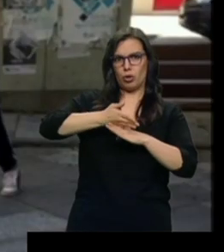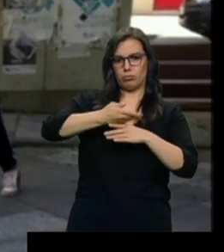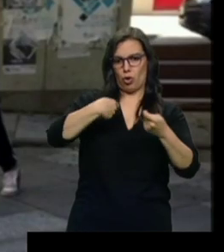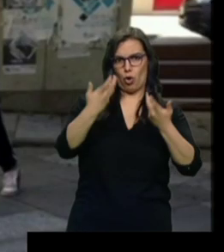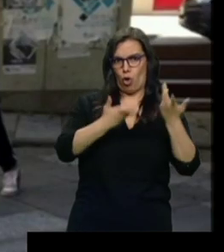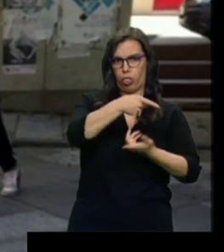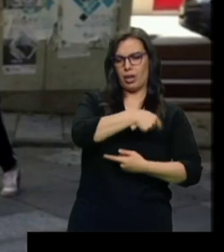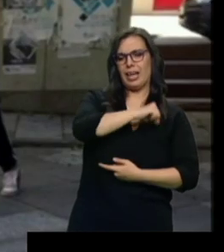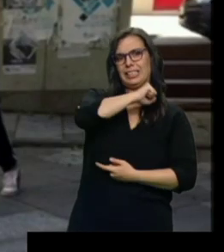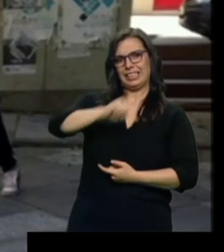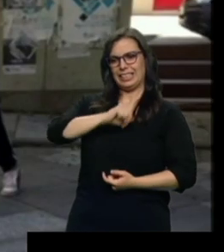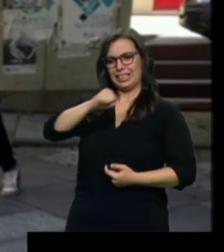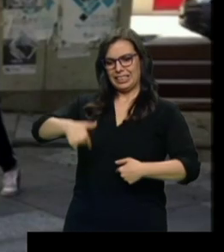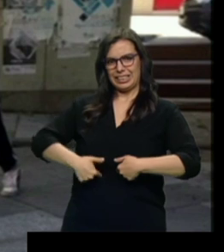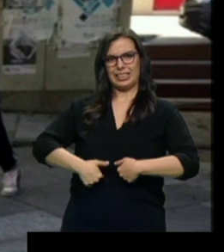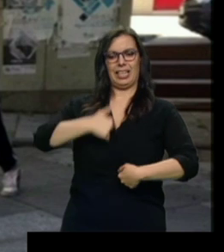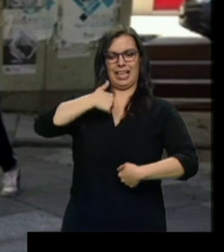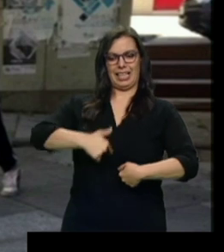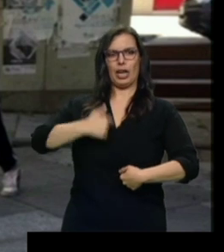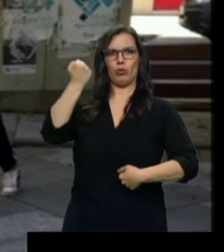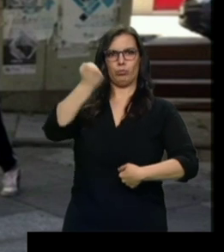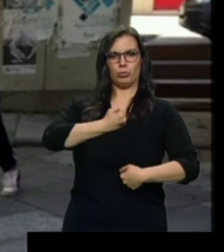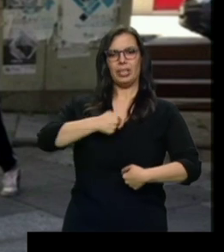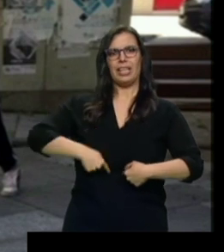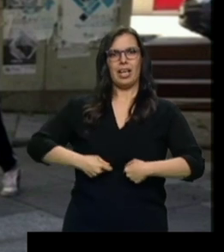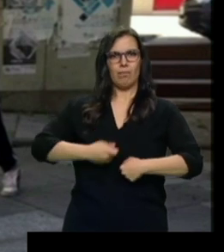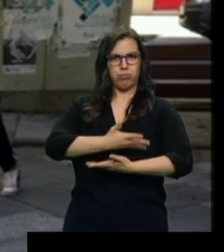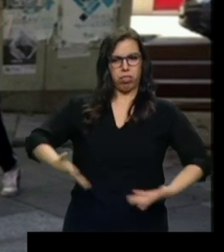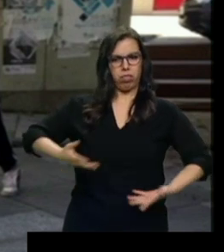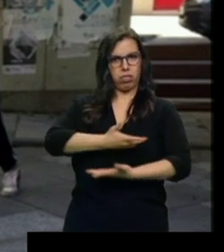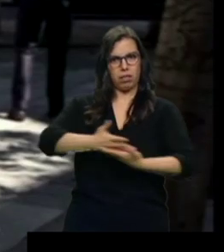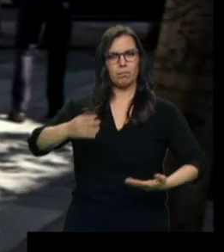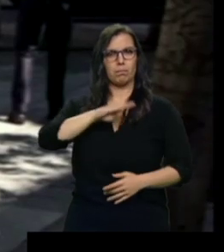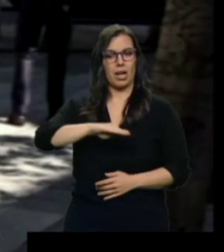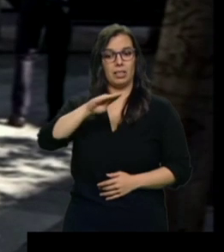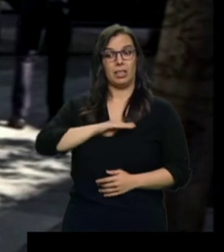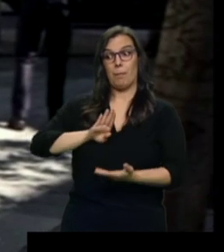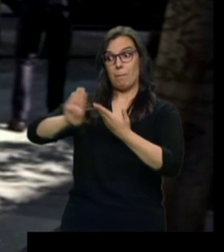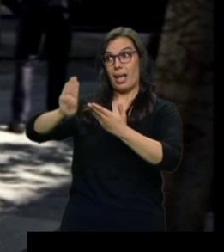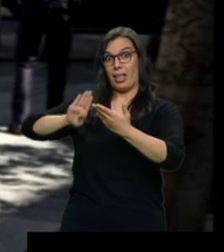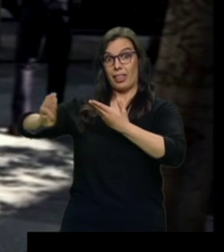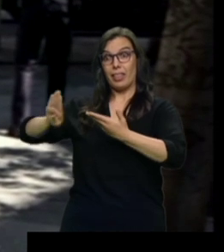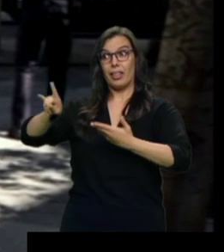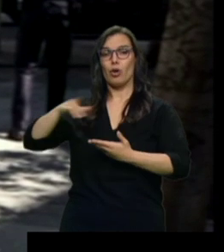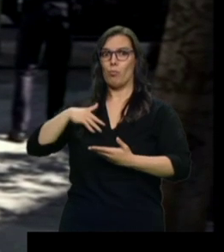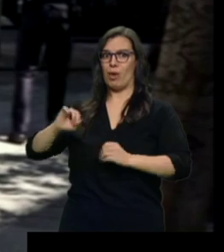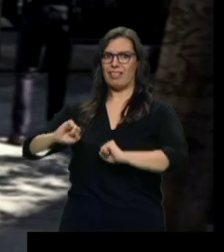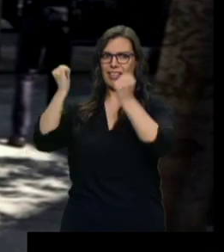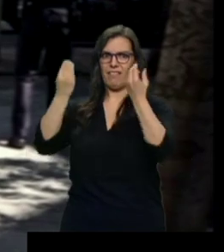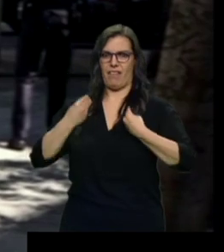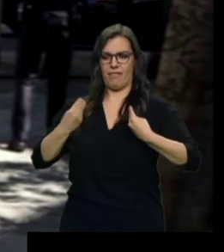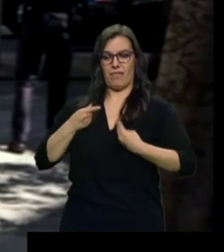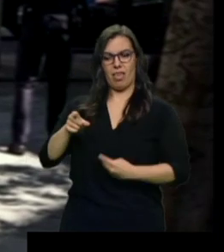provocándole una herida profunda en el esternón y una fuerte hemorragia. Fue la acción de varios vecinos la que probablemente salvará la vida a la mujer,